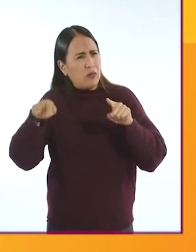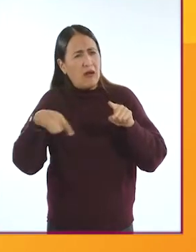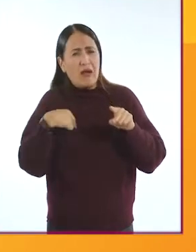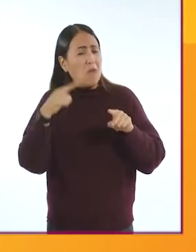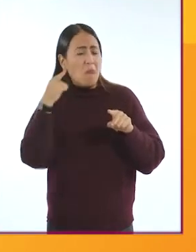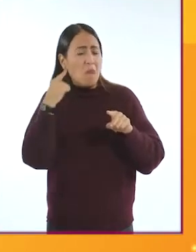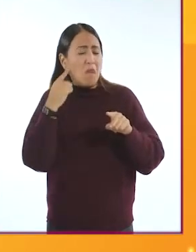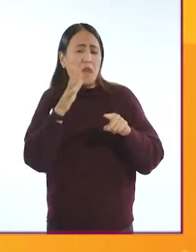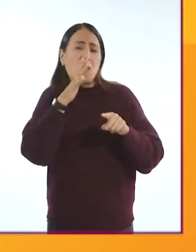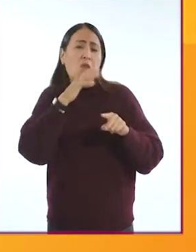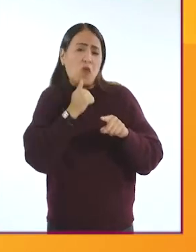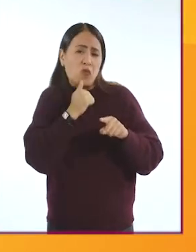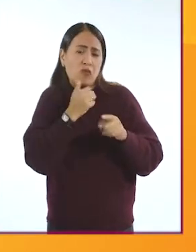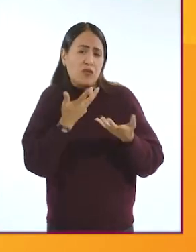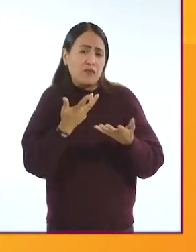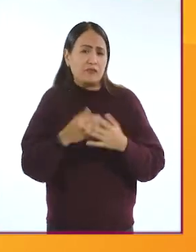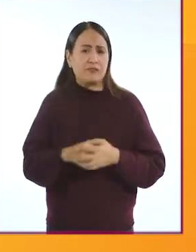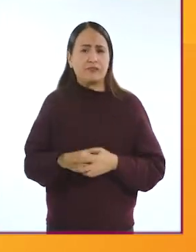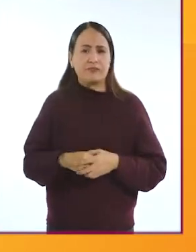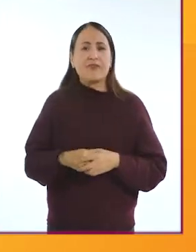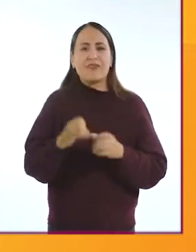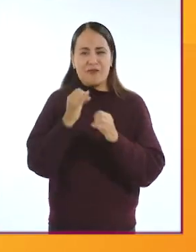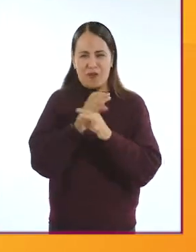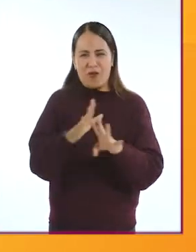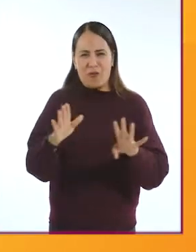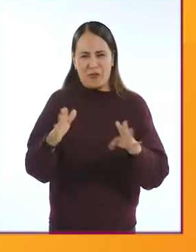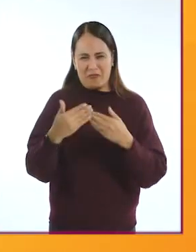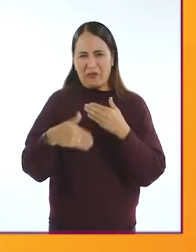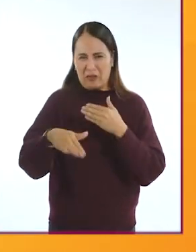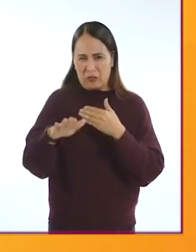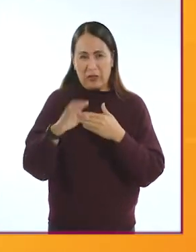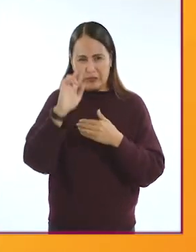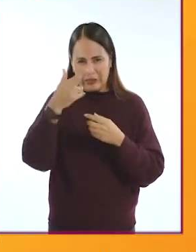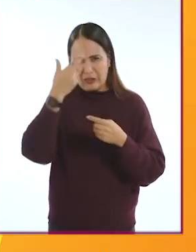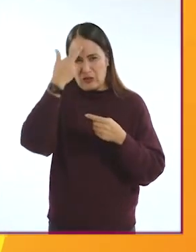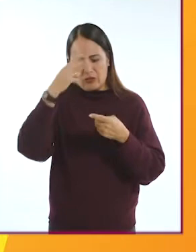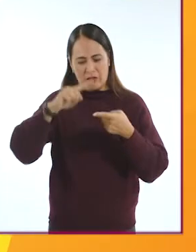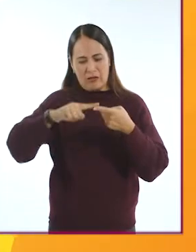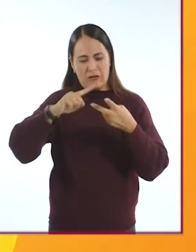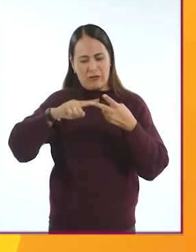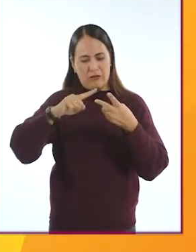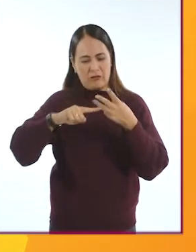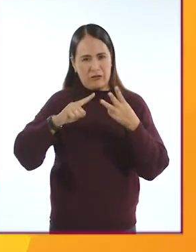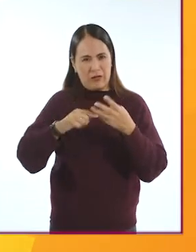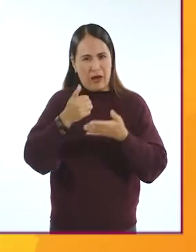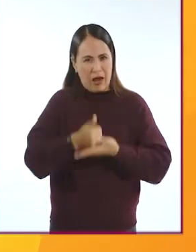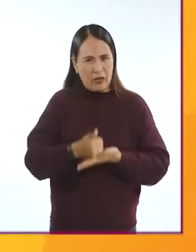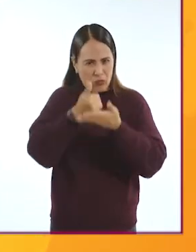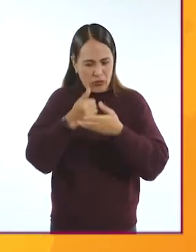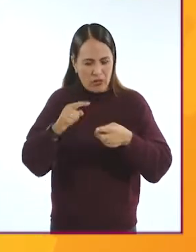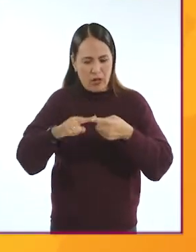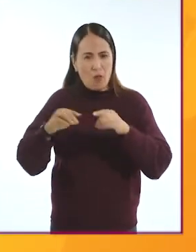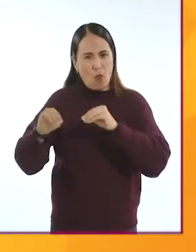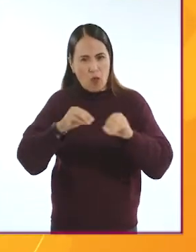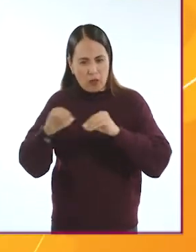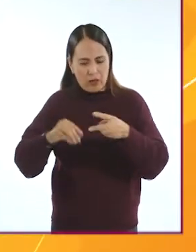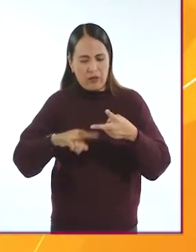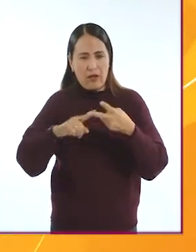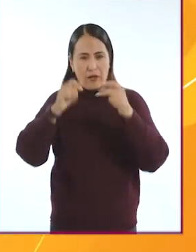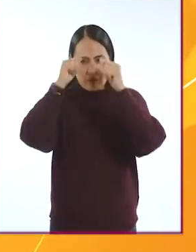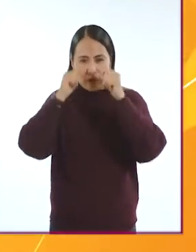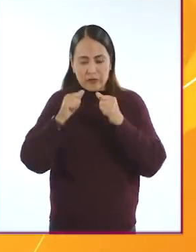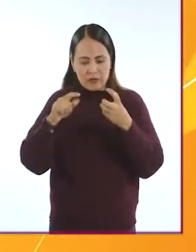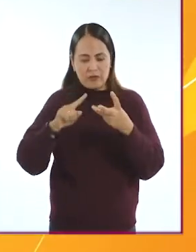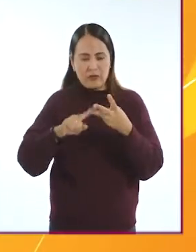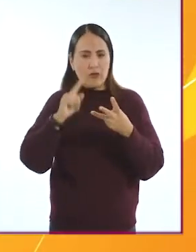que él ya no podía escuchar. Antes de pasar a la siguiente información, recordemos que ya vimos las tecnologías asistivas para la movilidad, visión